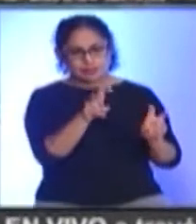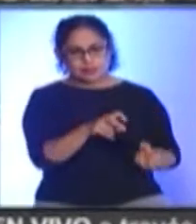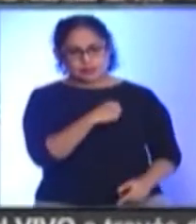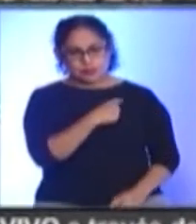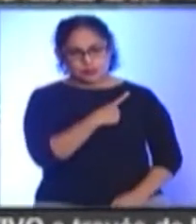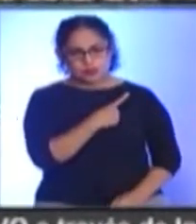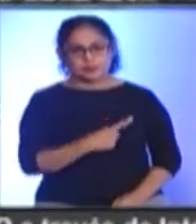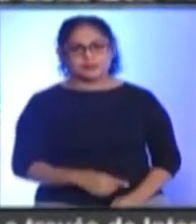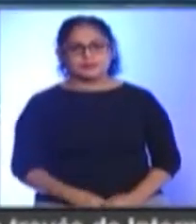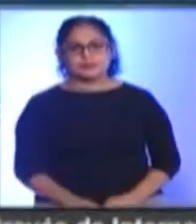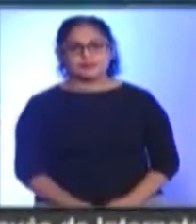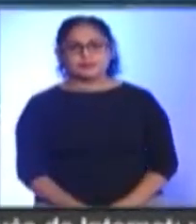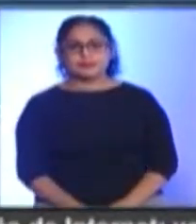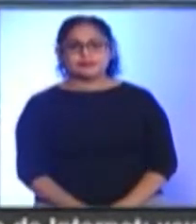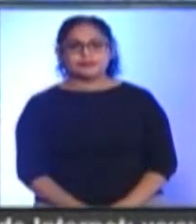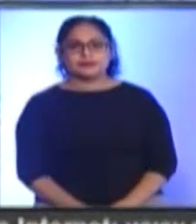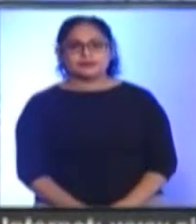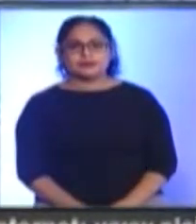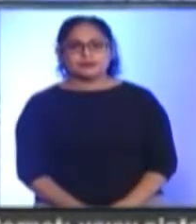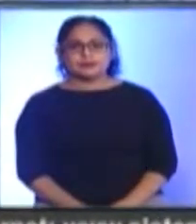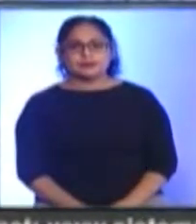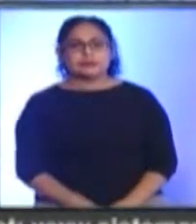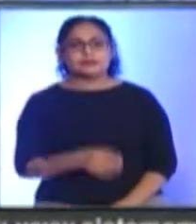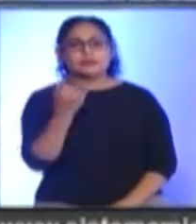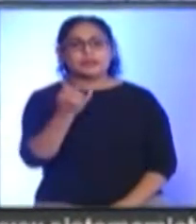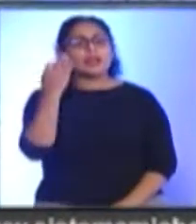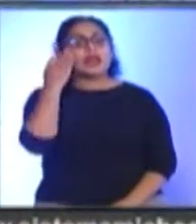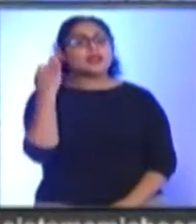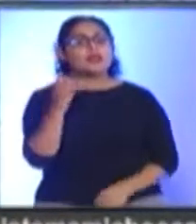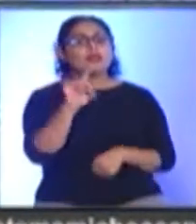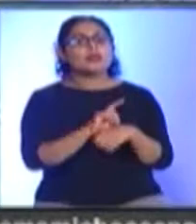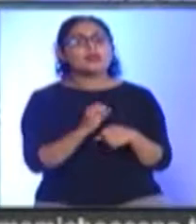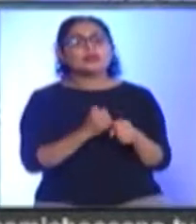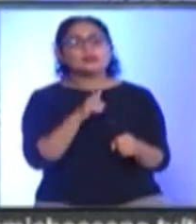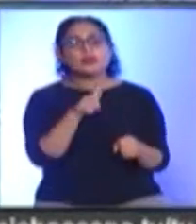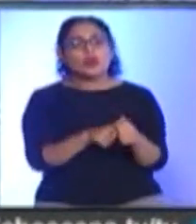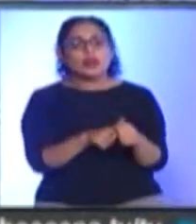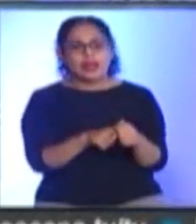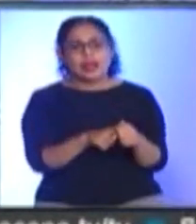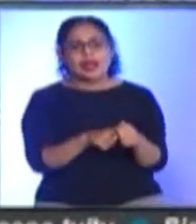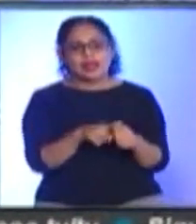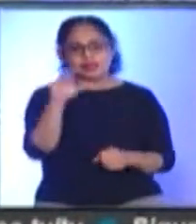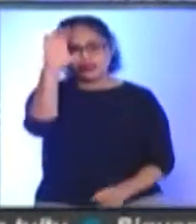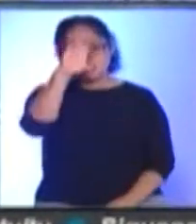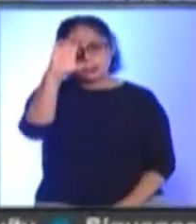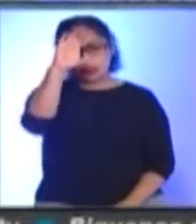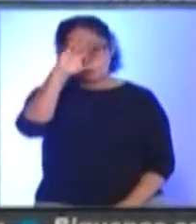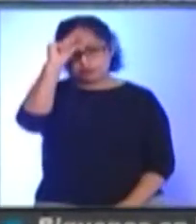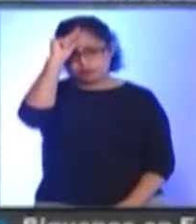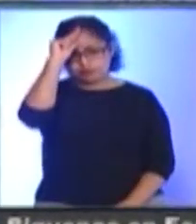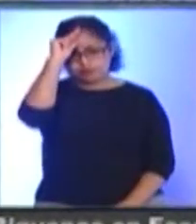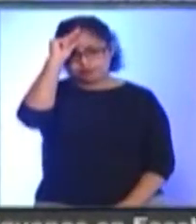SM Noticias Y en el marco Del Día Internacional De la Cultura Científica Expertos